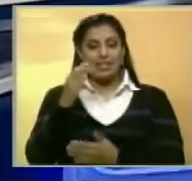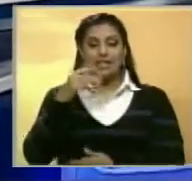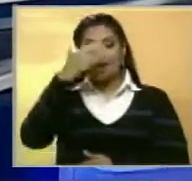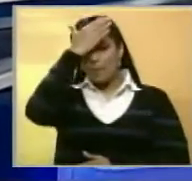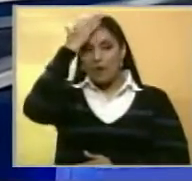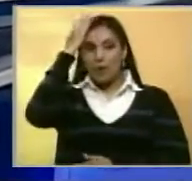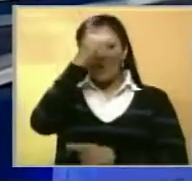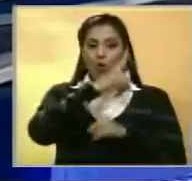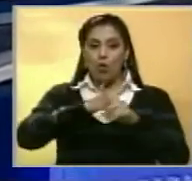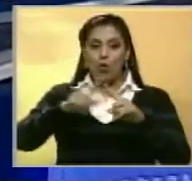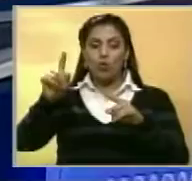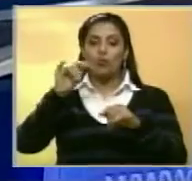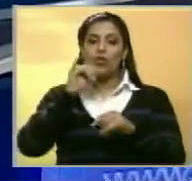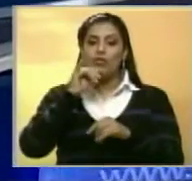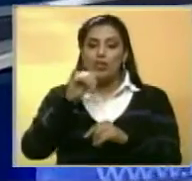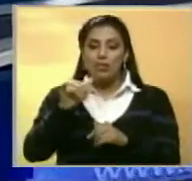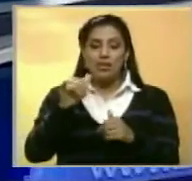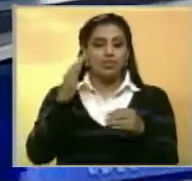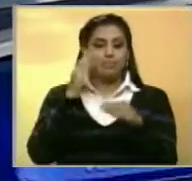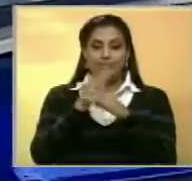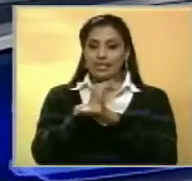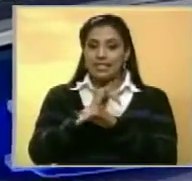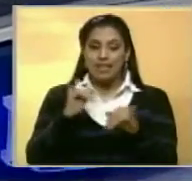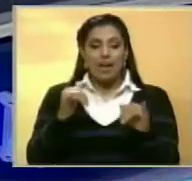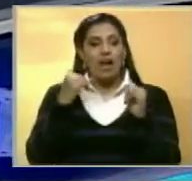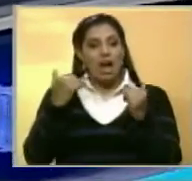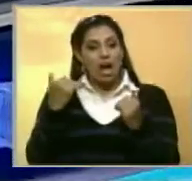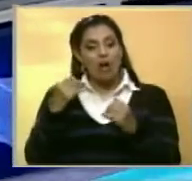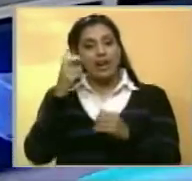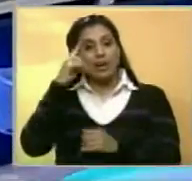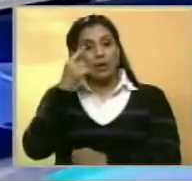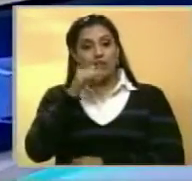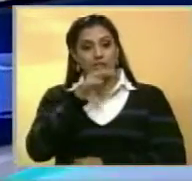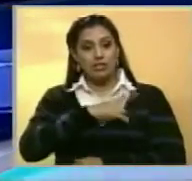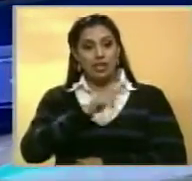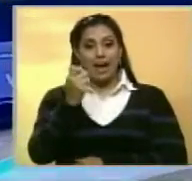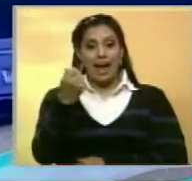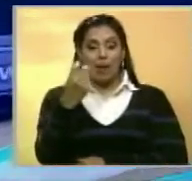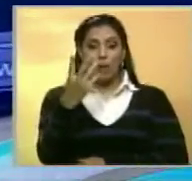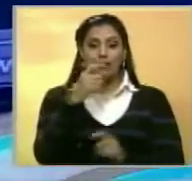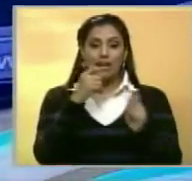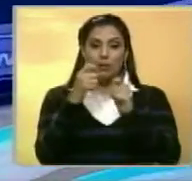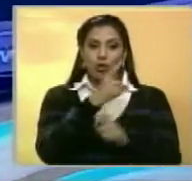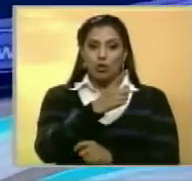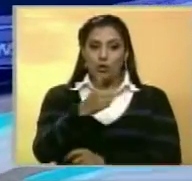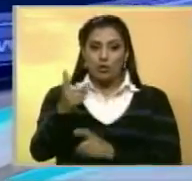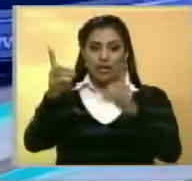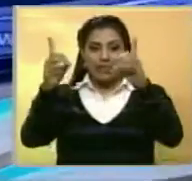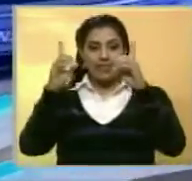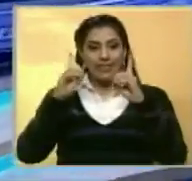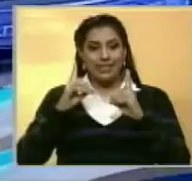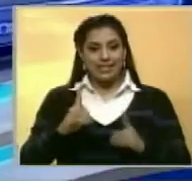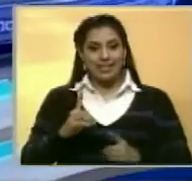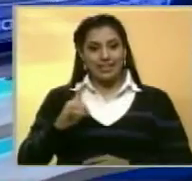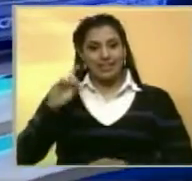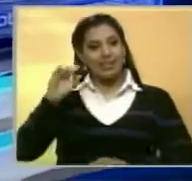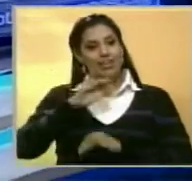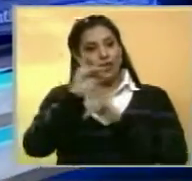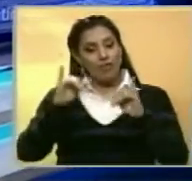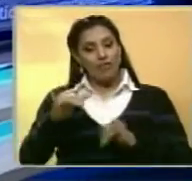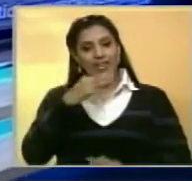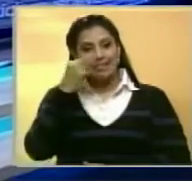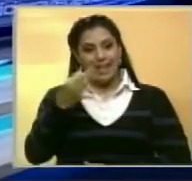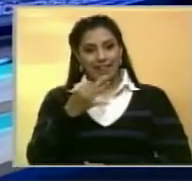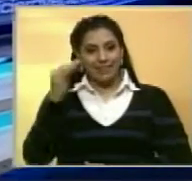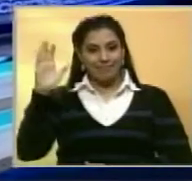Manuel, amigos, y hasta aquí la presente emisión. Y recuerden, Noticiero Benevisión, Canal 4, reporta. Y ustedes, decir. Que tengan